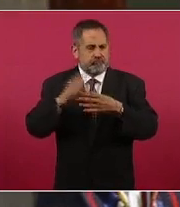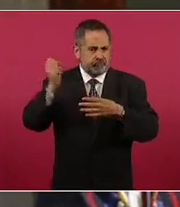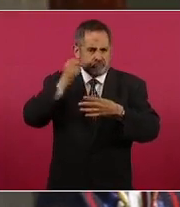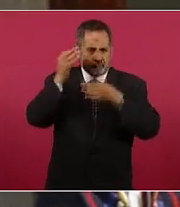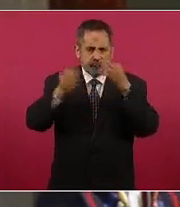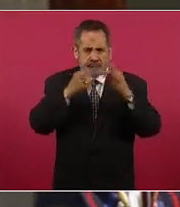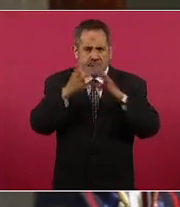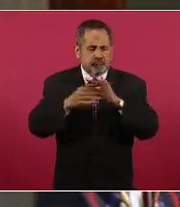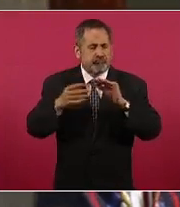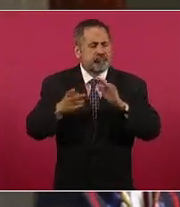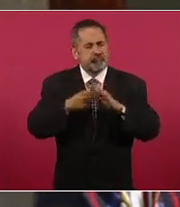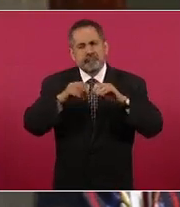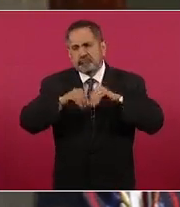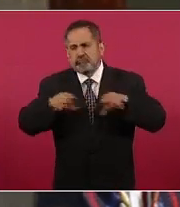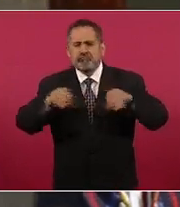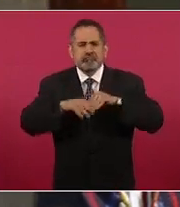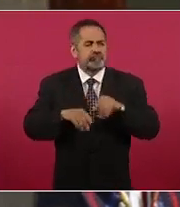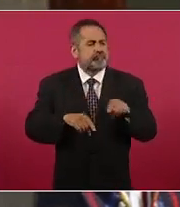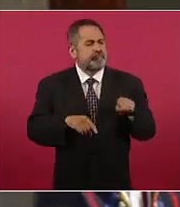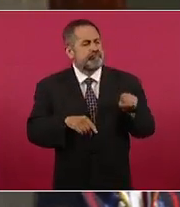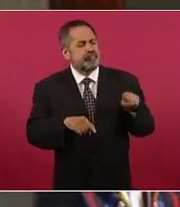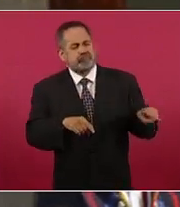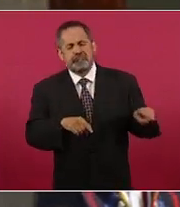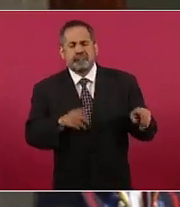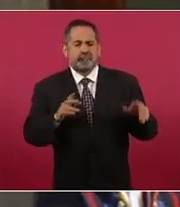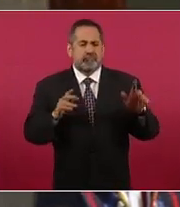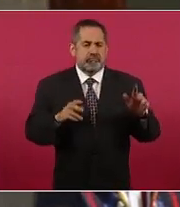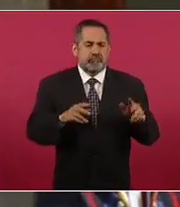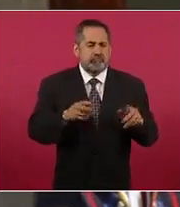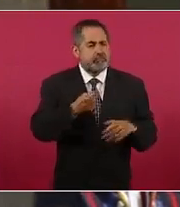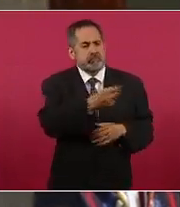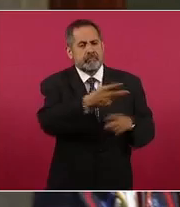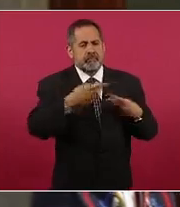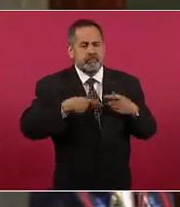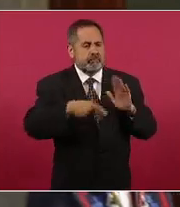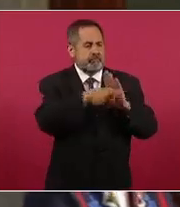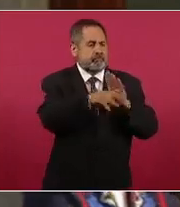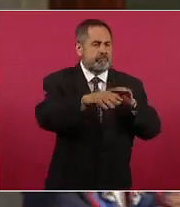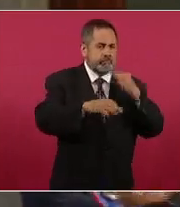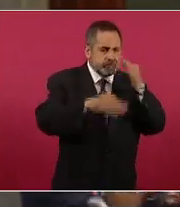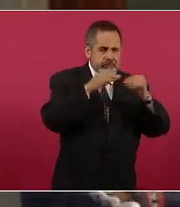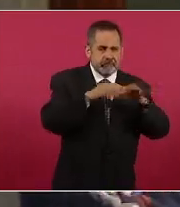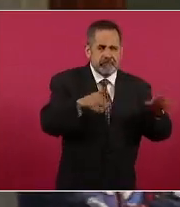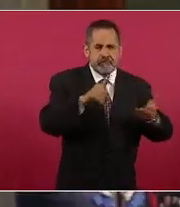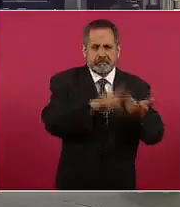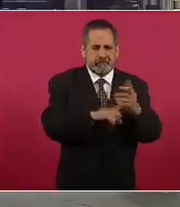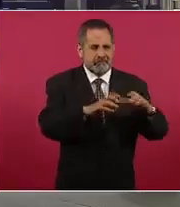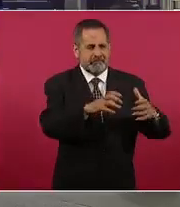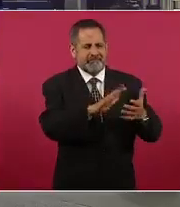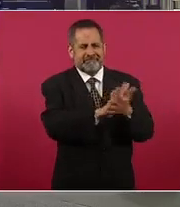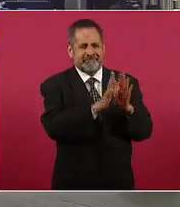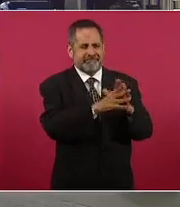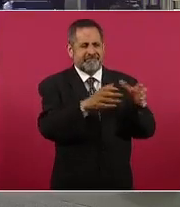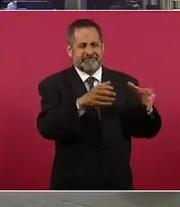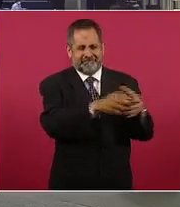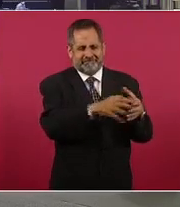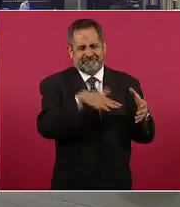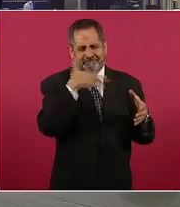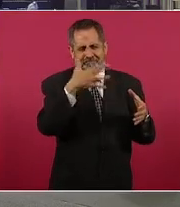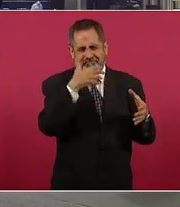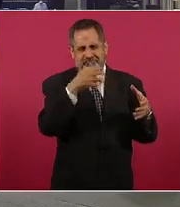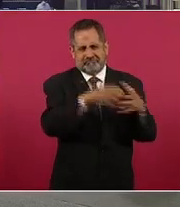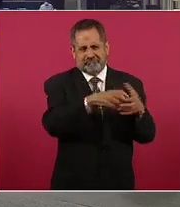conferencias de prensa periodistas se ha referido a la AMPA de los medios